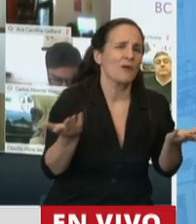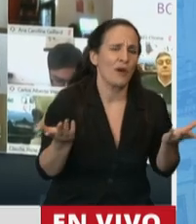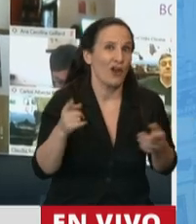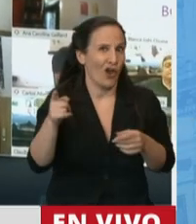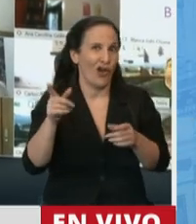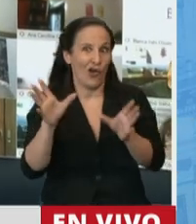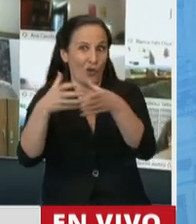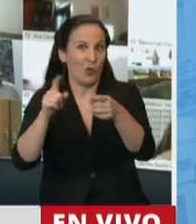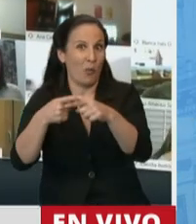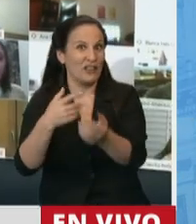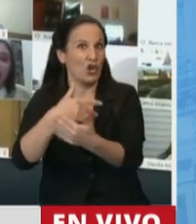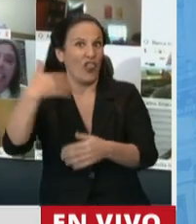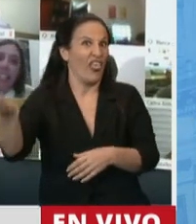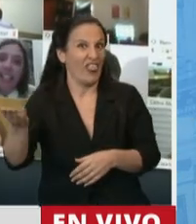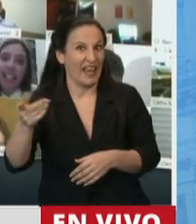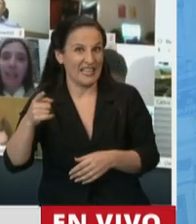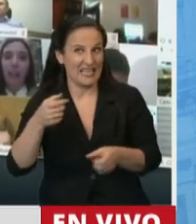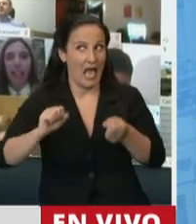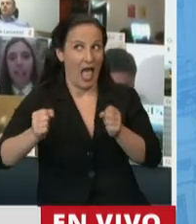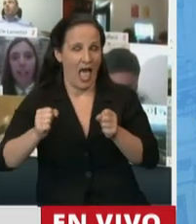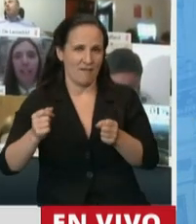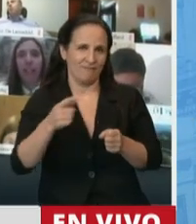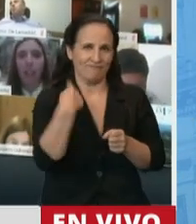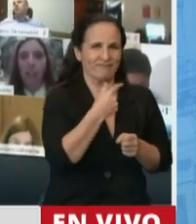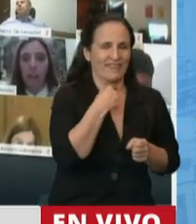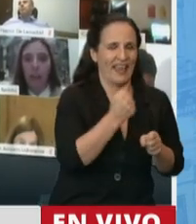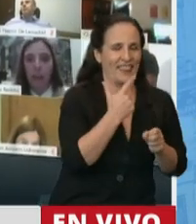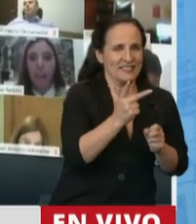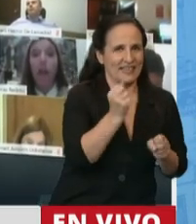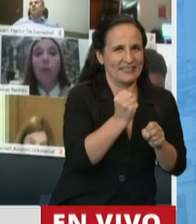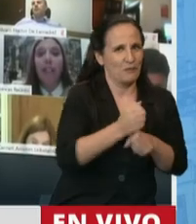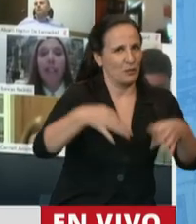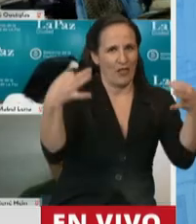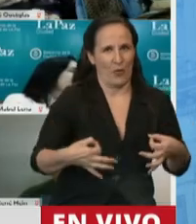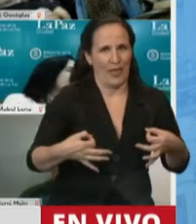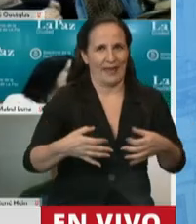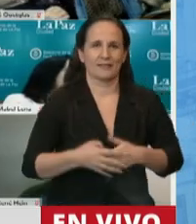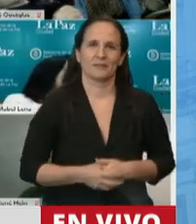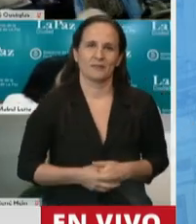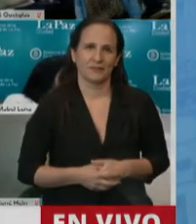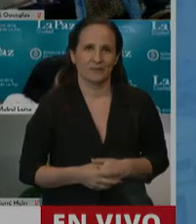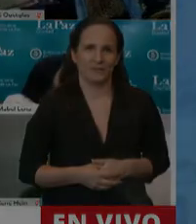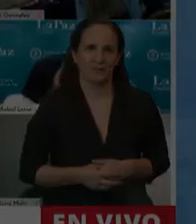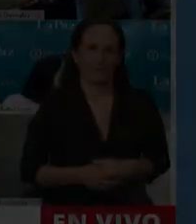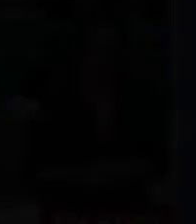inquieta es porque estamos haciendo las cosas muy bien. Muchas gracias, señor presidente. Muchas gracias, diputada. diputada. Gracias,